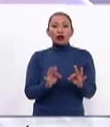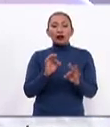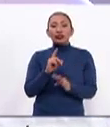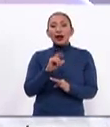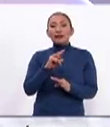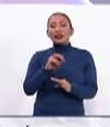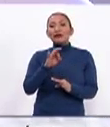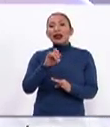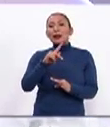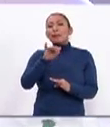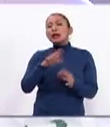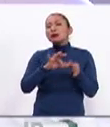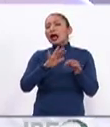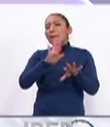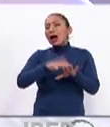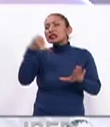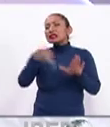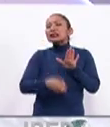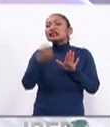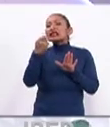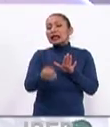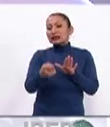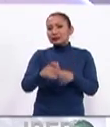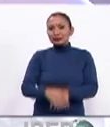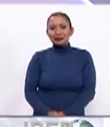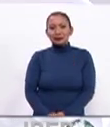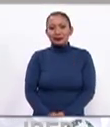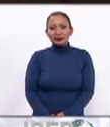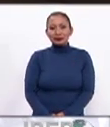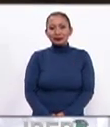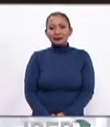Felipe Díaz nos platican un poco más acerca de este.